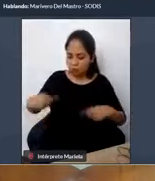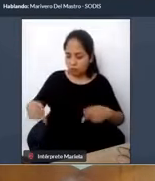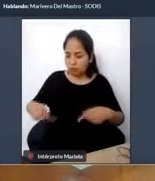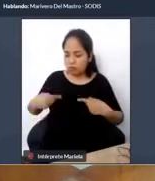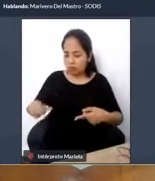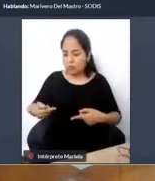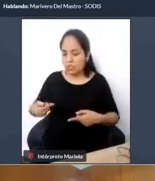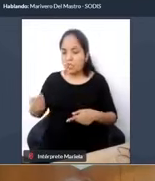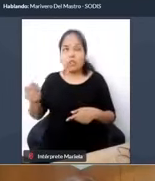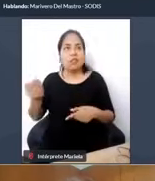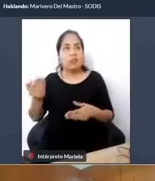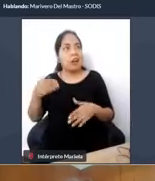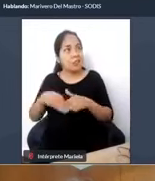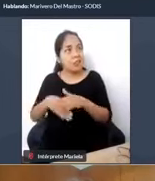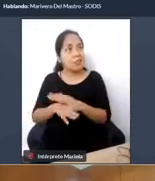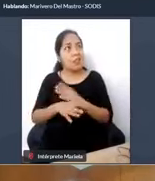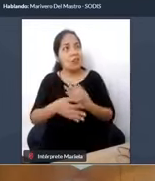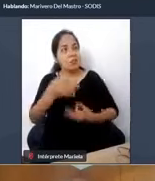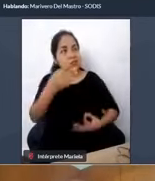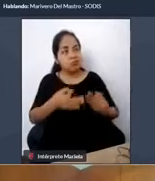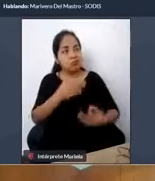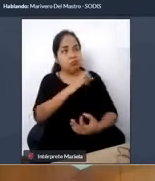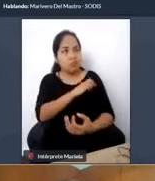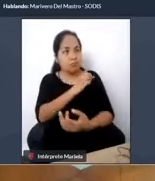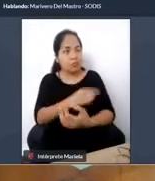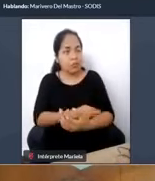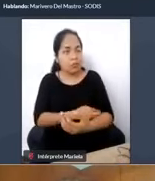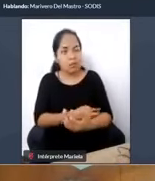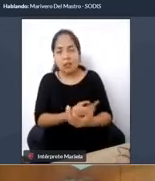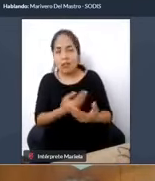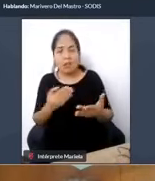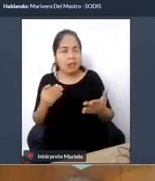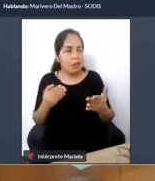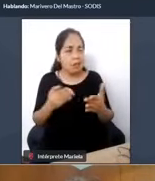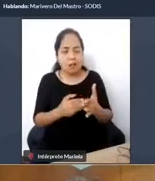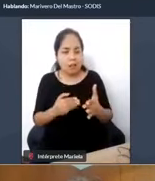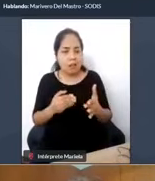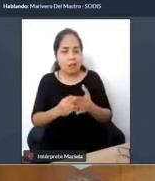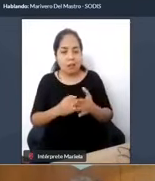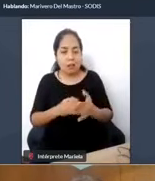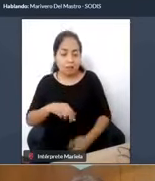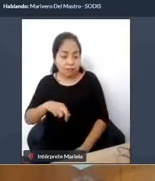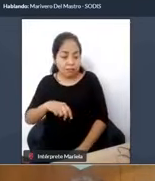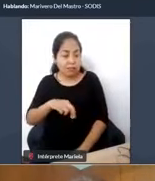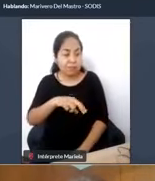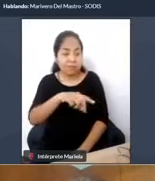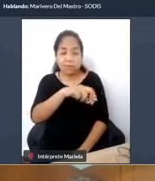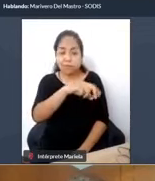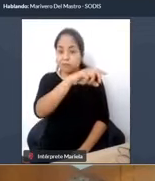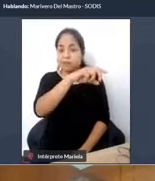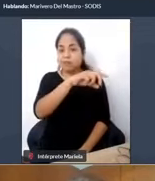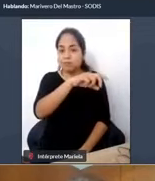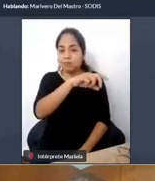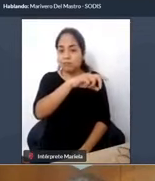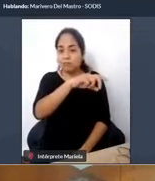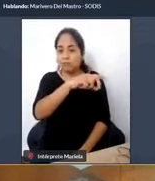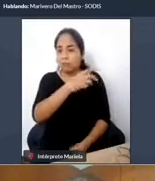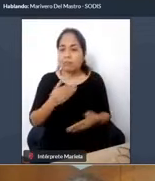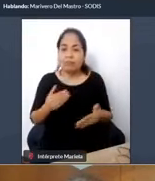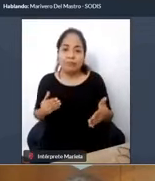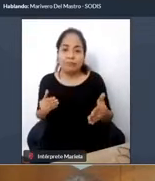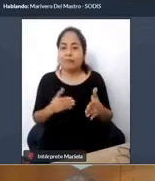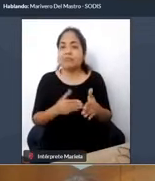podría ser un centro de salud, y no puede acceder porque hay como unas diez escaleras para poder acceder a este